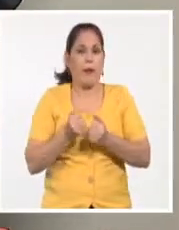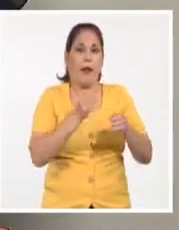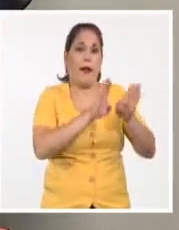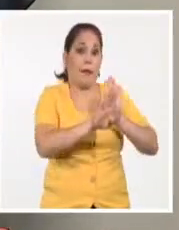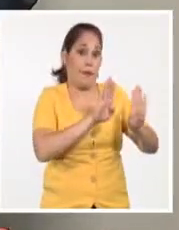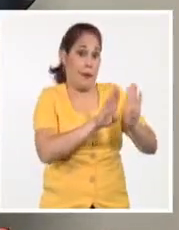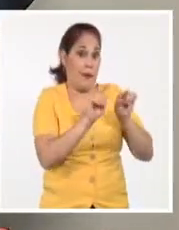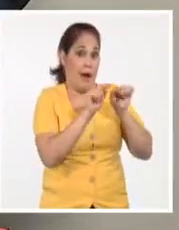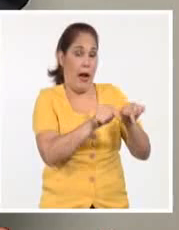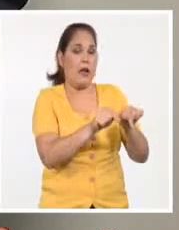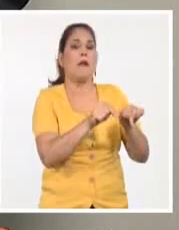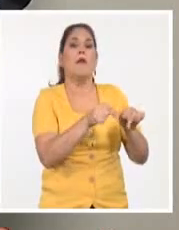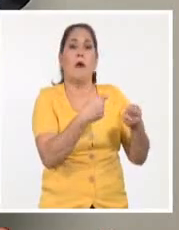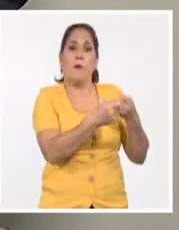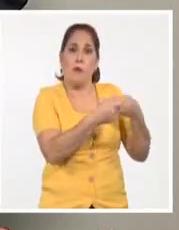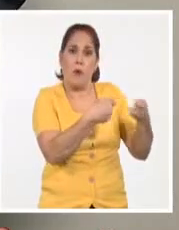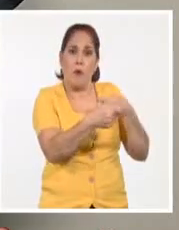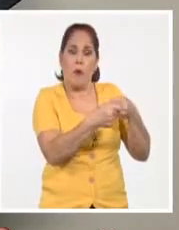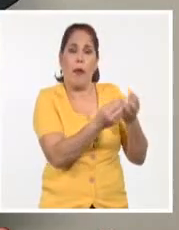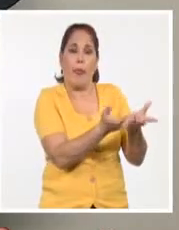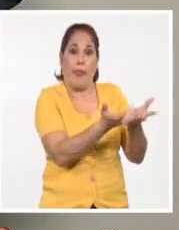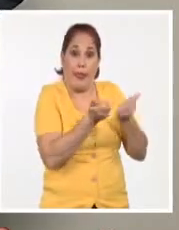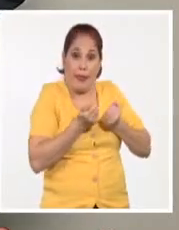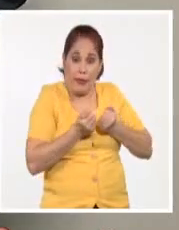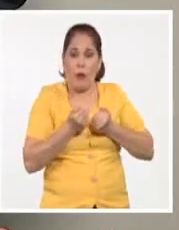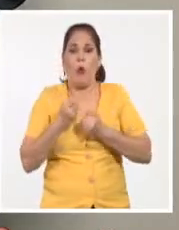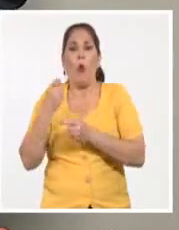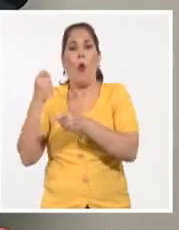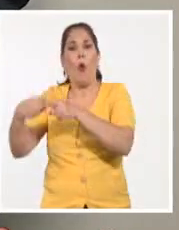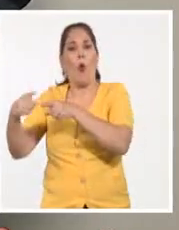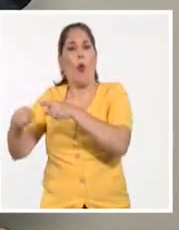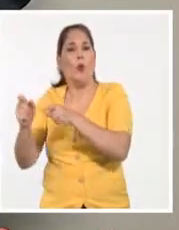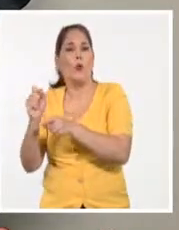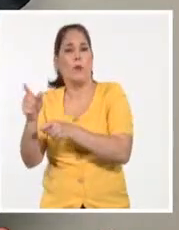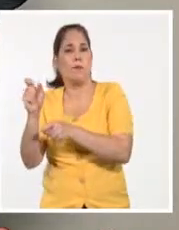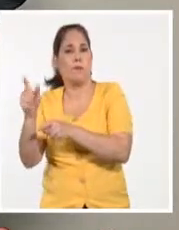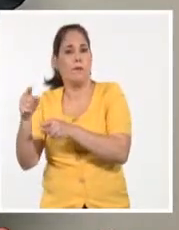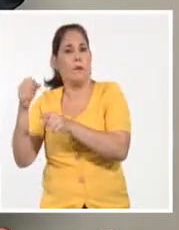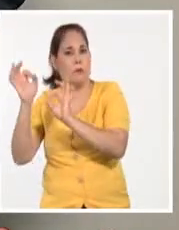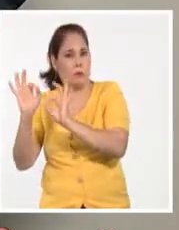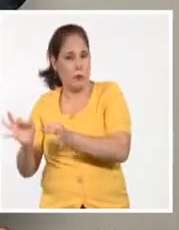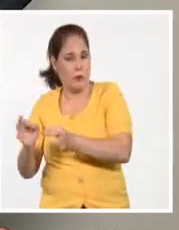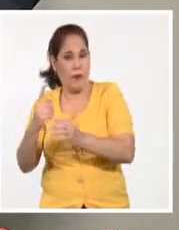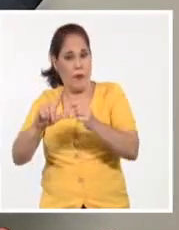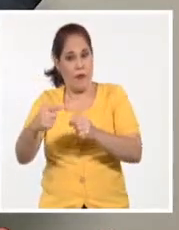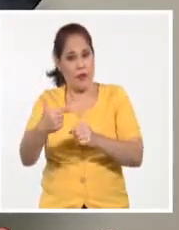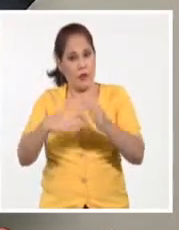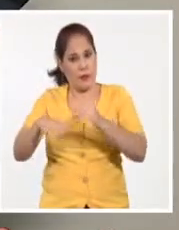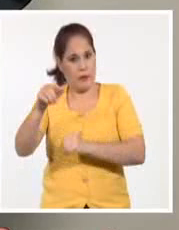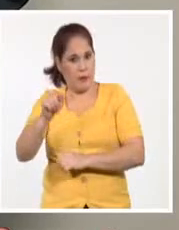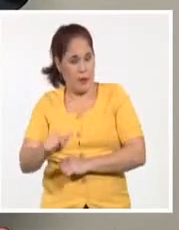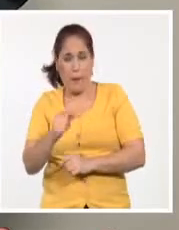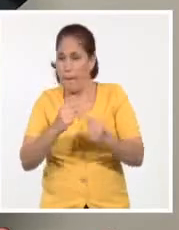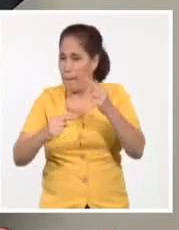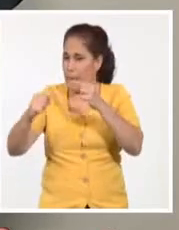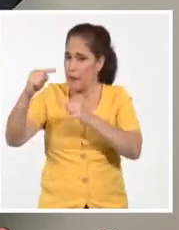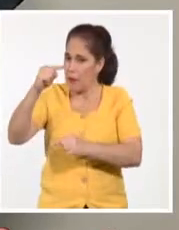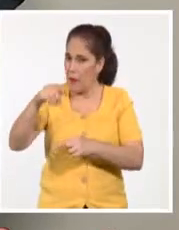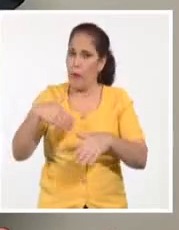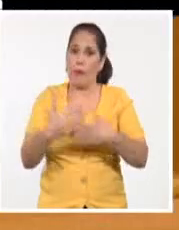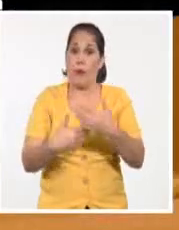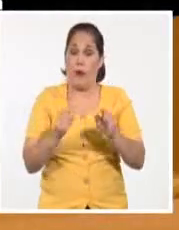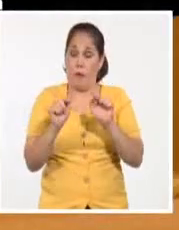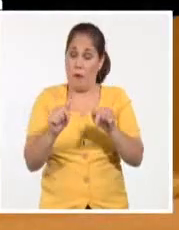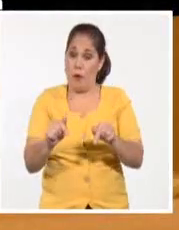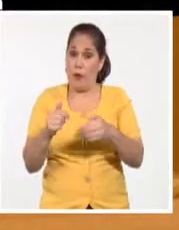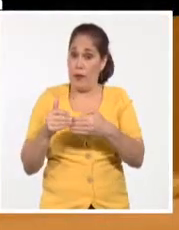MMLC, dijo Gil Fernández. Al cierre de su intervención, el viceprimer ministro señaló, entre los principales desafíos que tenemos